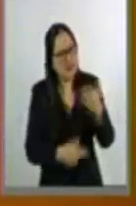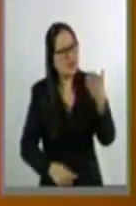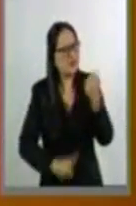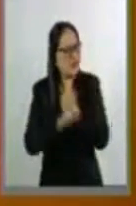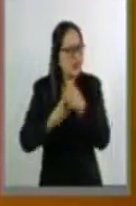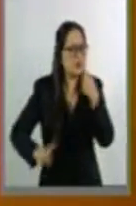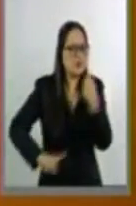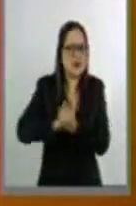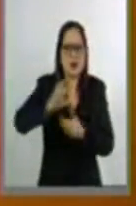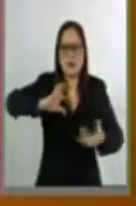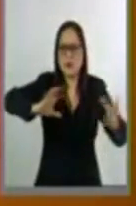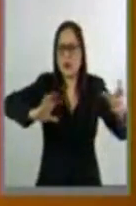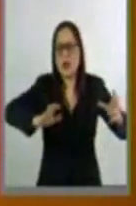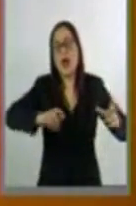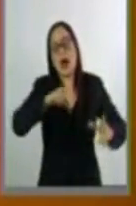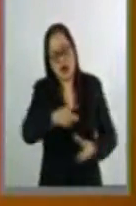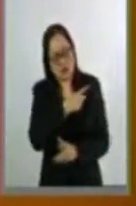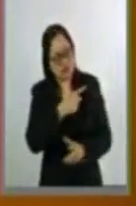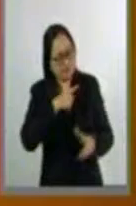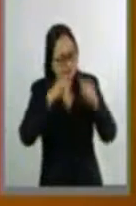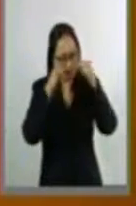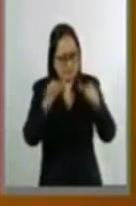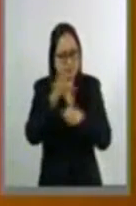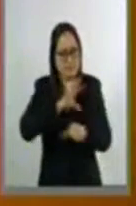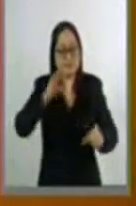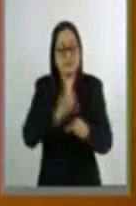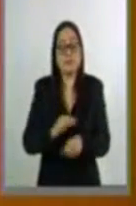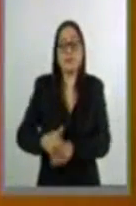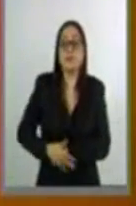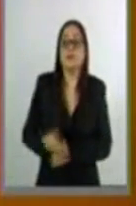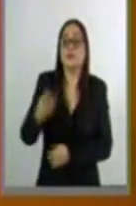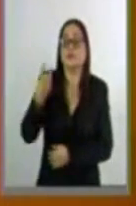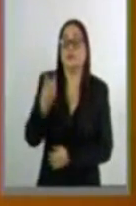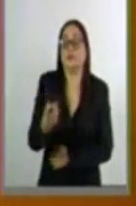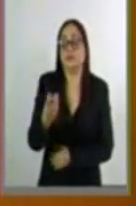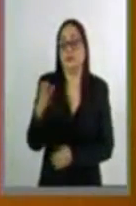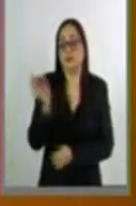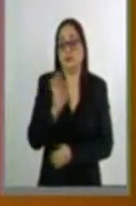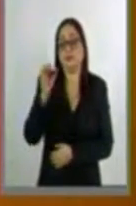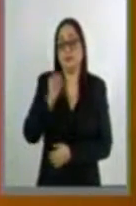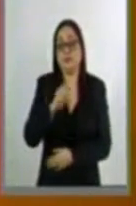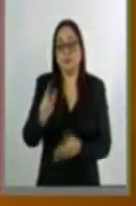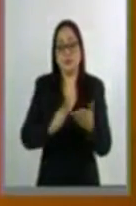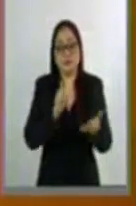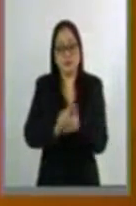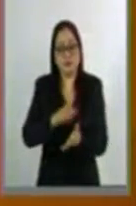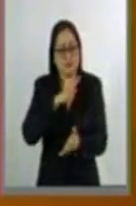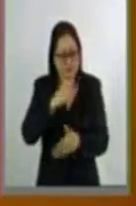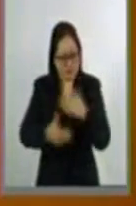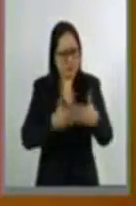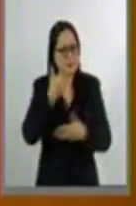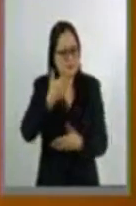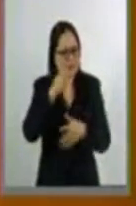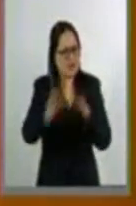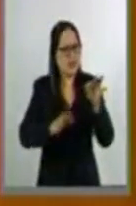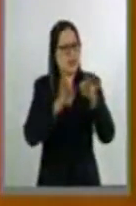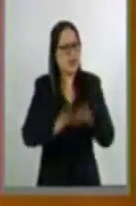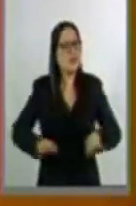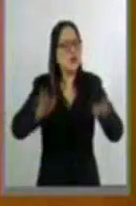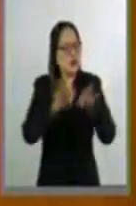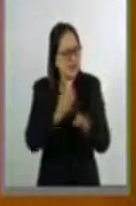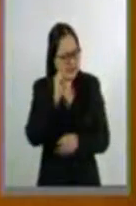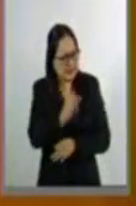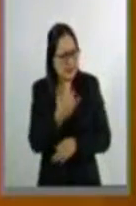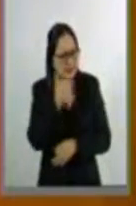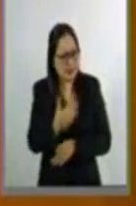de más alto impacto social. Por tal motivo, si bien es cierto que la ley ha presentado un gran avance social, también lo